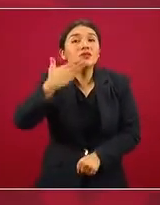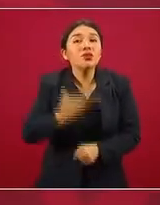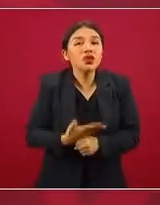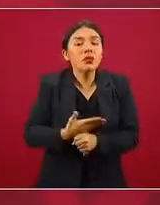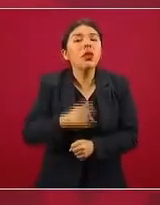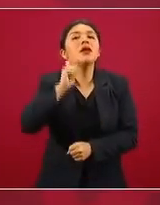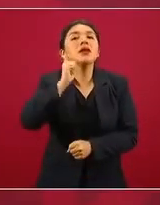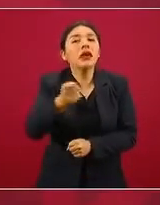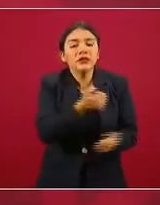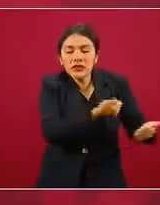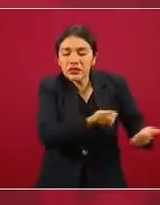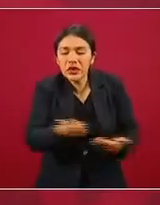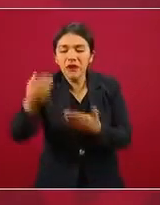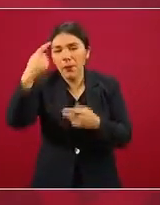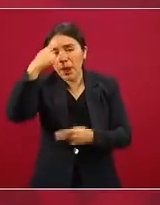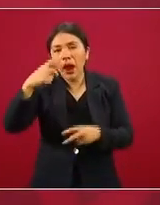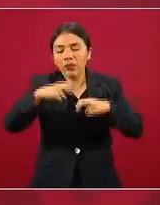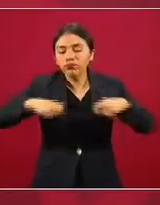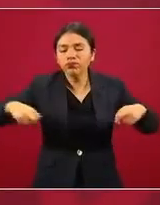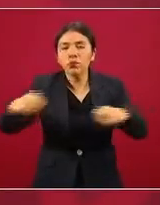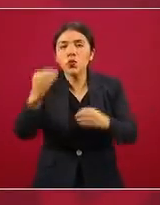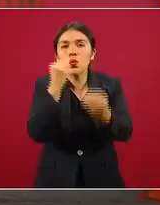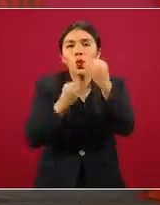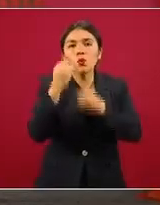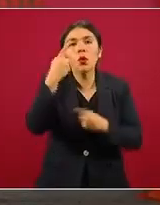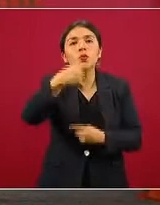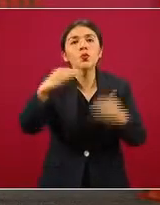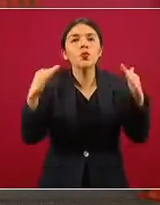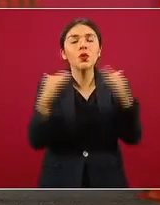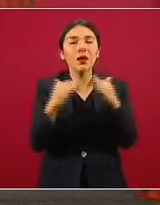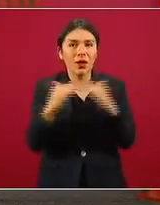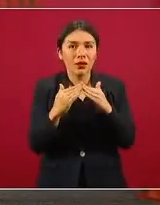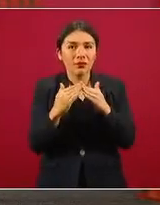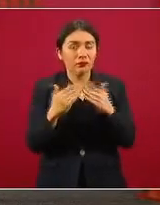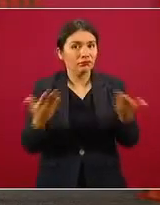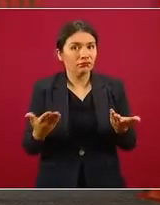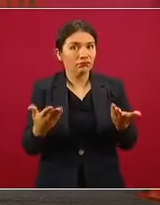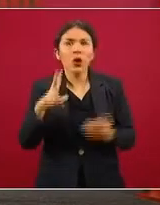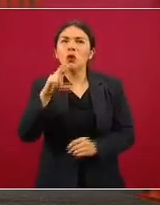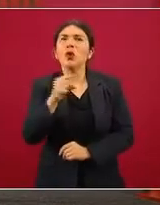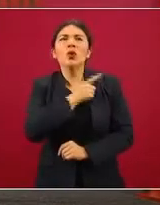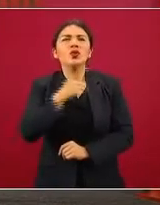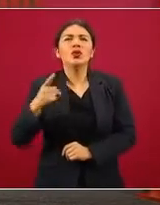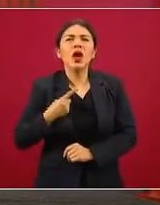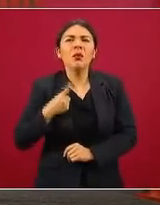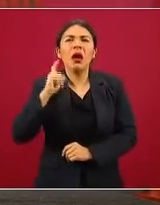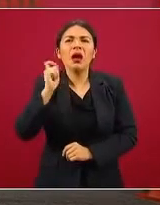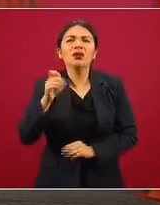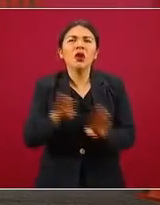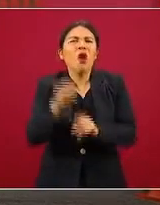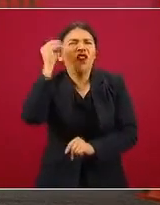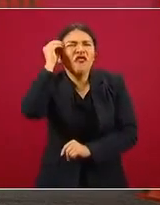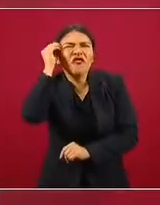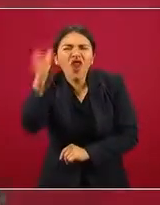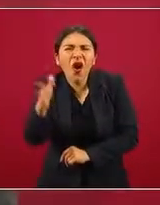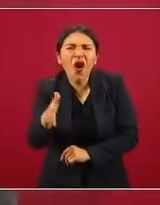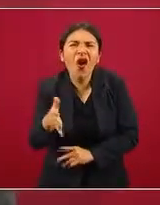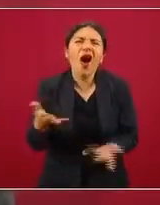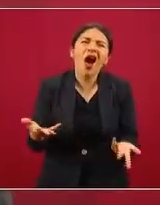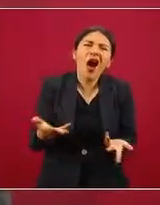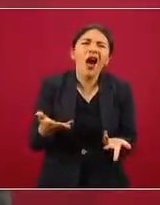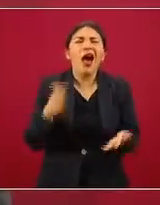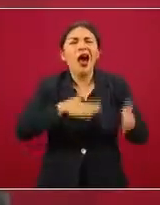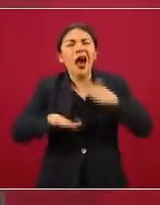de lo que llevamos a la mesa en nuestra casa, que no podemos ni debemos de ser fodongos, porque